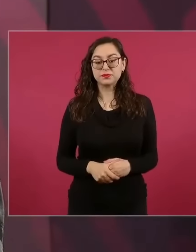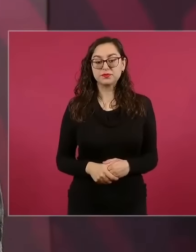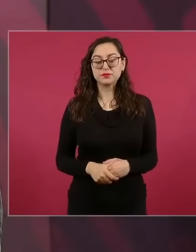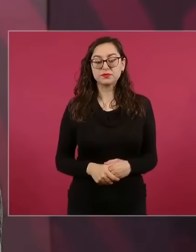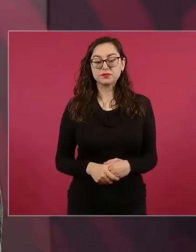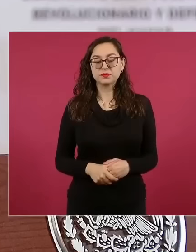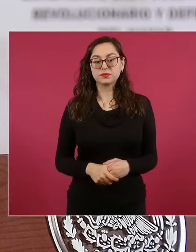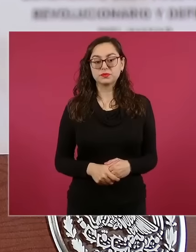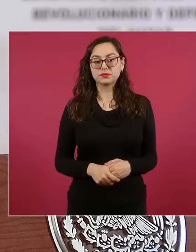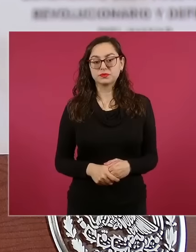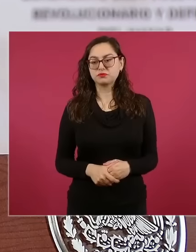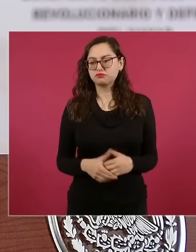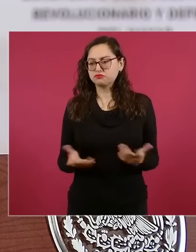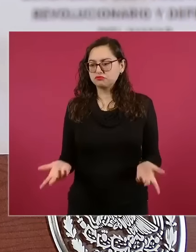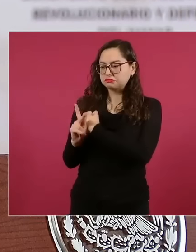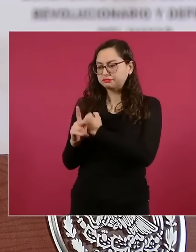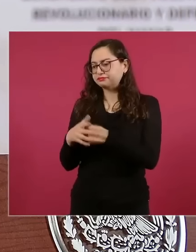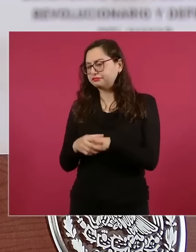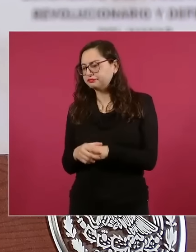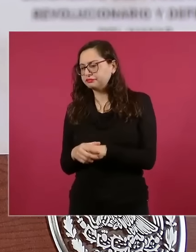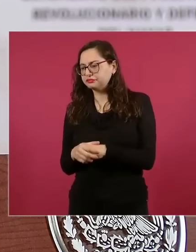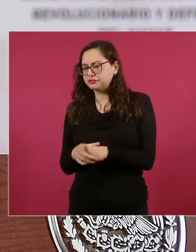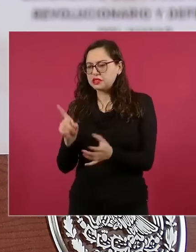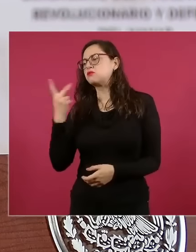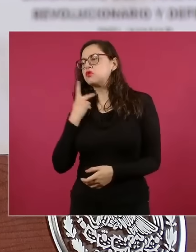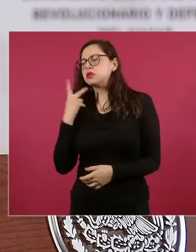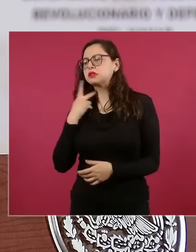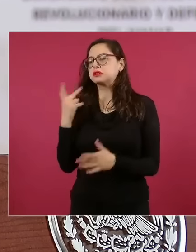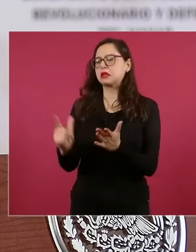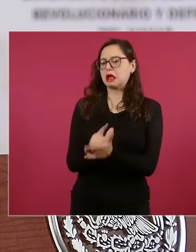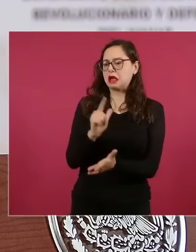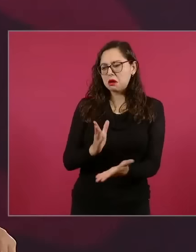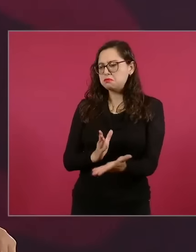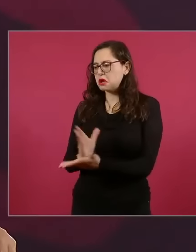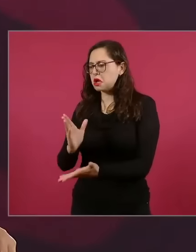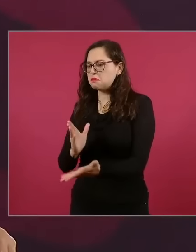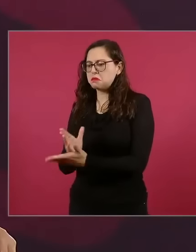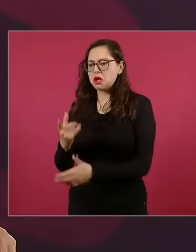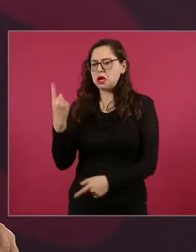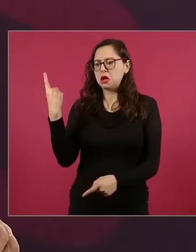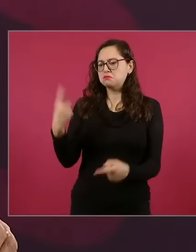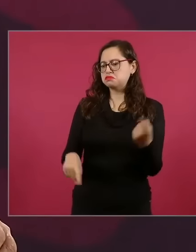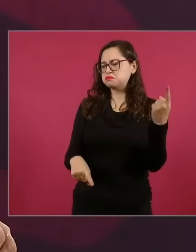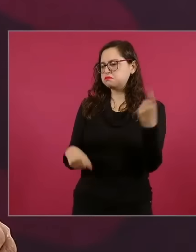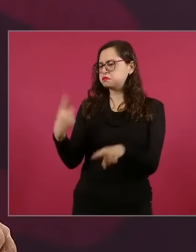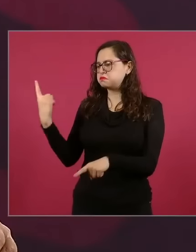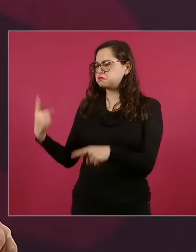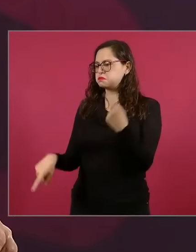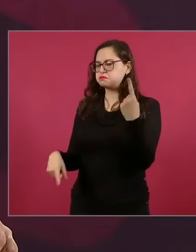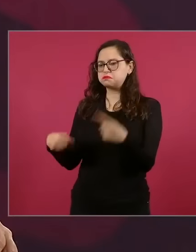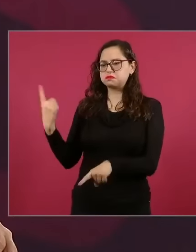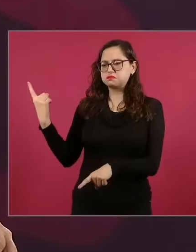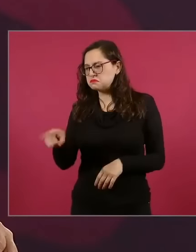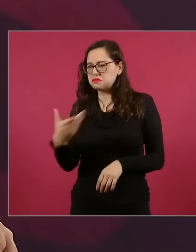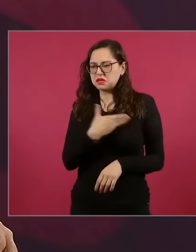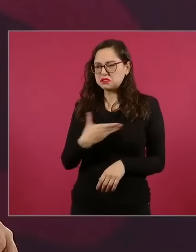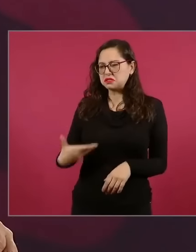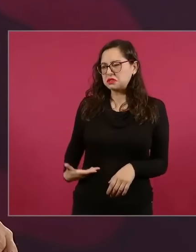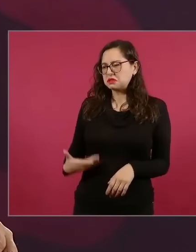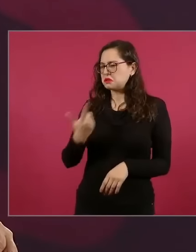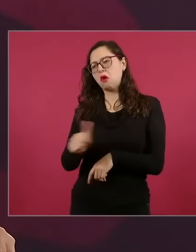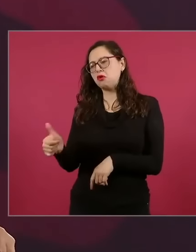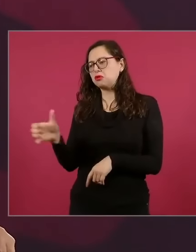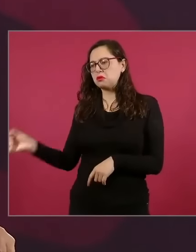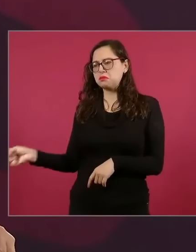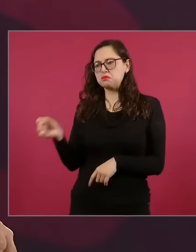las políticas en los países del continente, ponían, quitaban presidentes a su